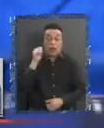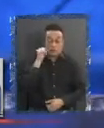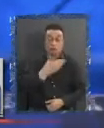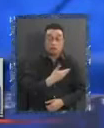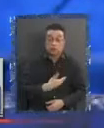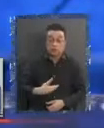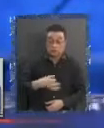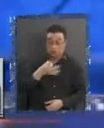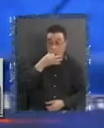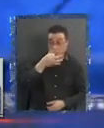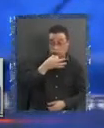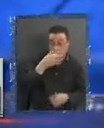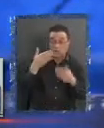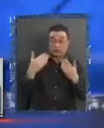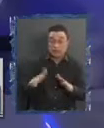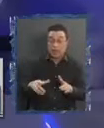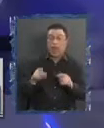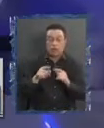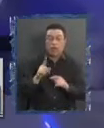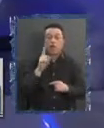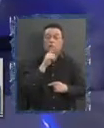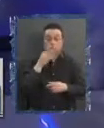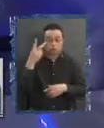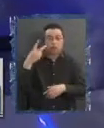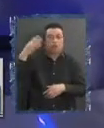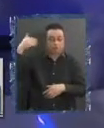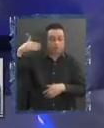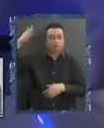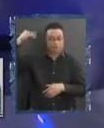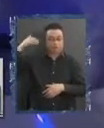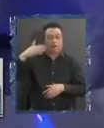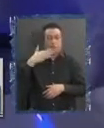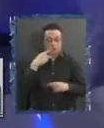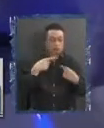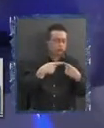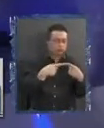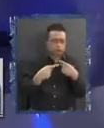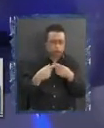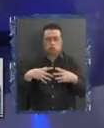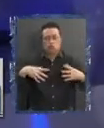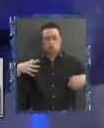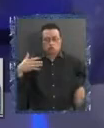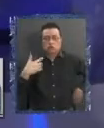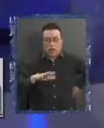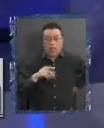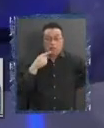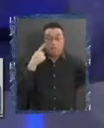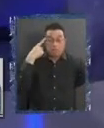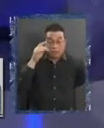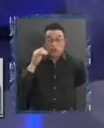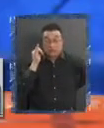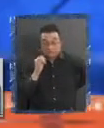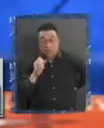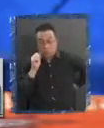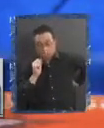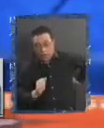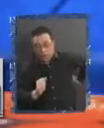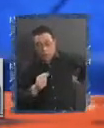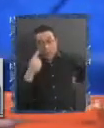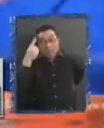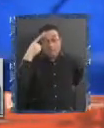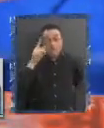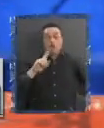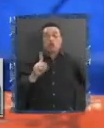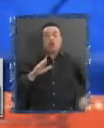formado Parte de las dos últimas Administraciones En un debate Muy muy intenso Pero en estricto rigor Si podría Pero no depende De la